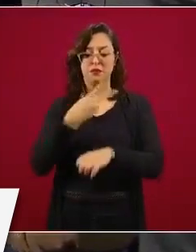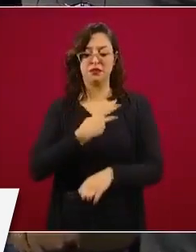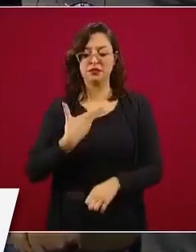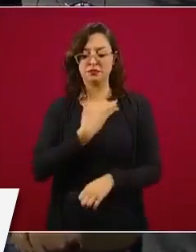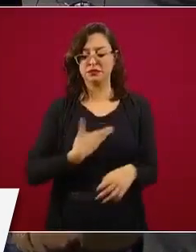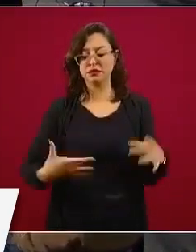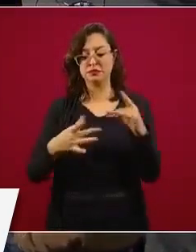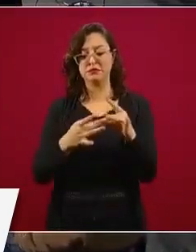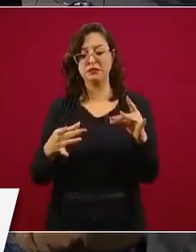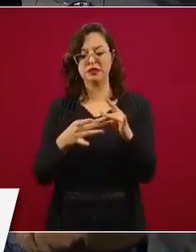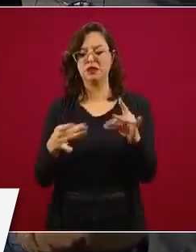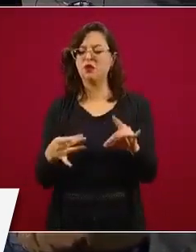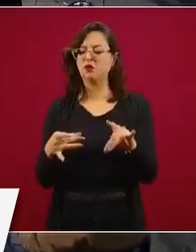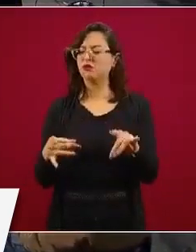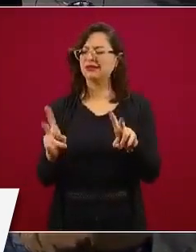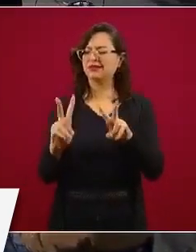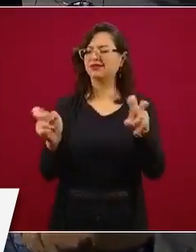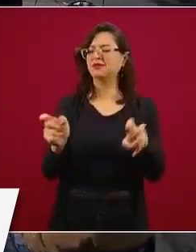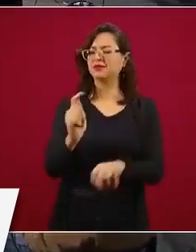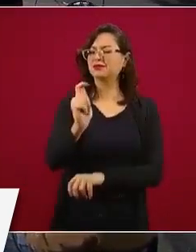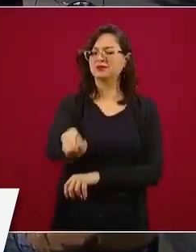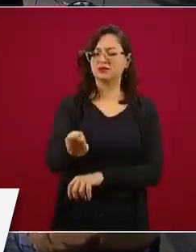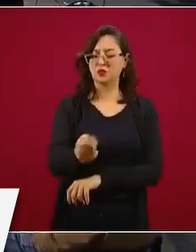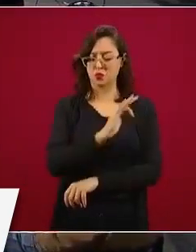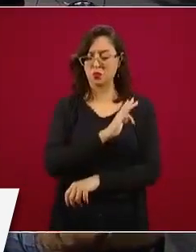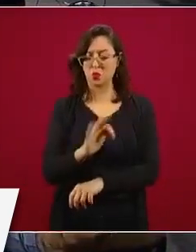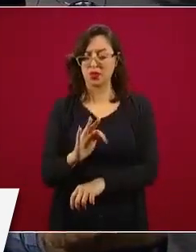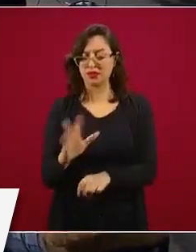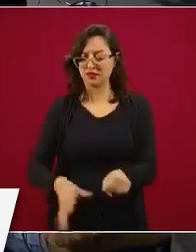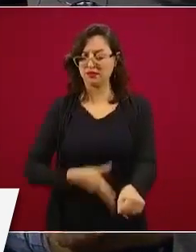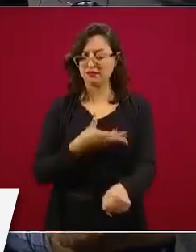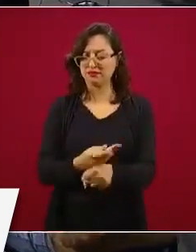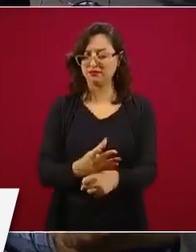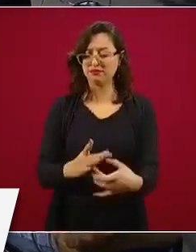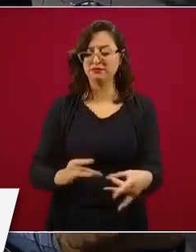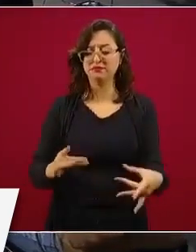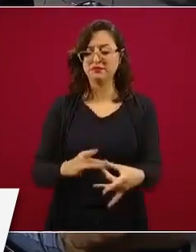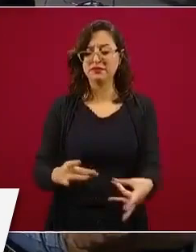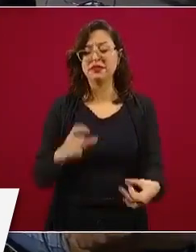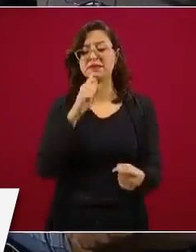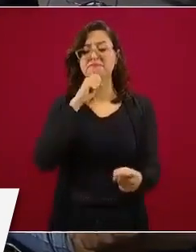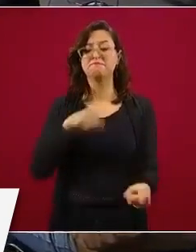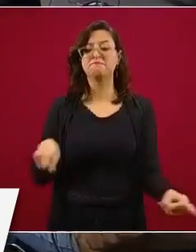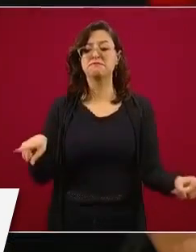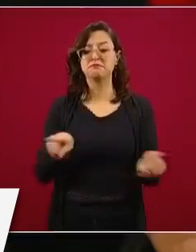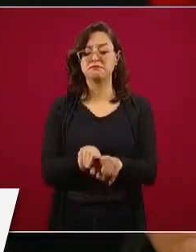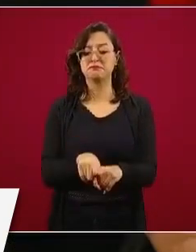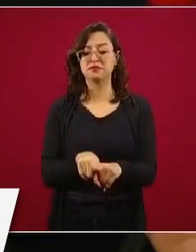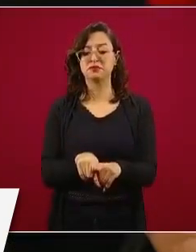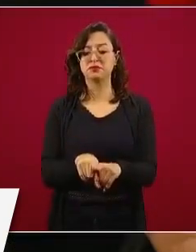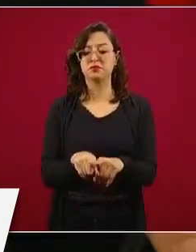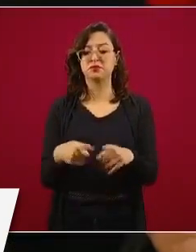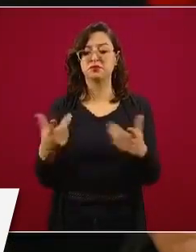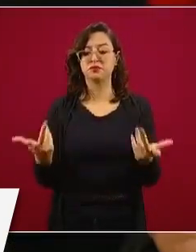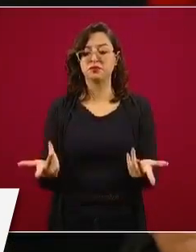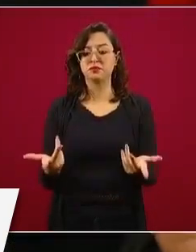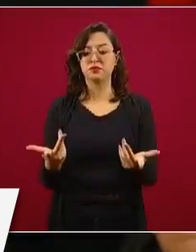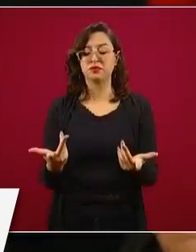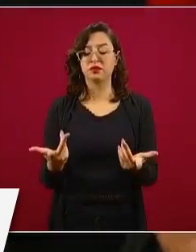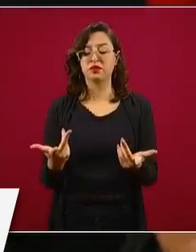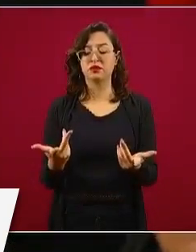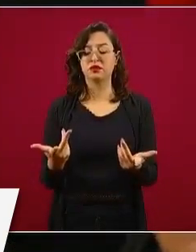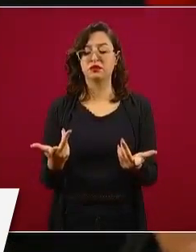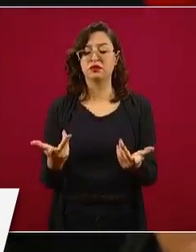nos pudieran hacer algún comentario sobre este tema. Y se se fijó una fecha tentativa para eliminar las restricciones de los